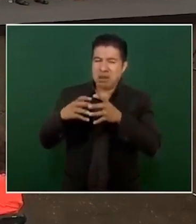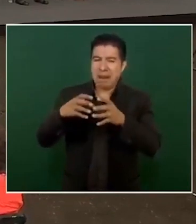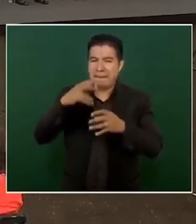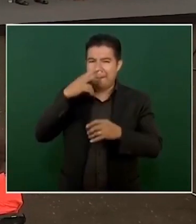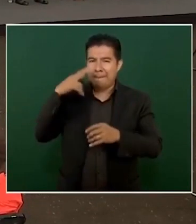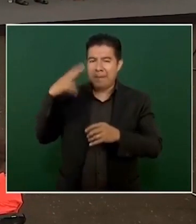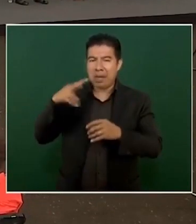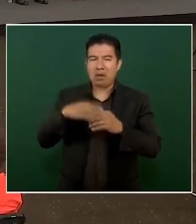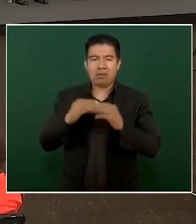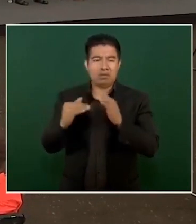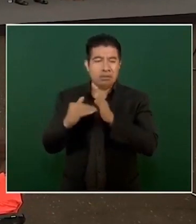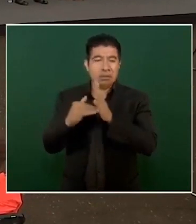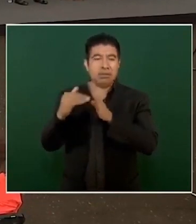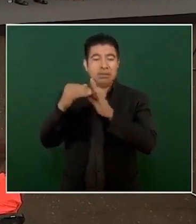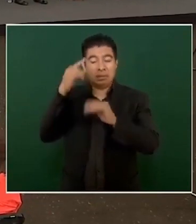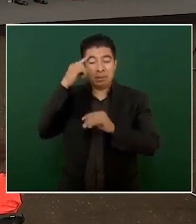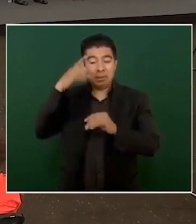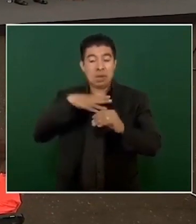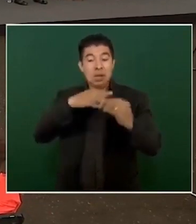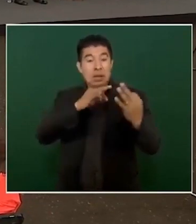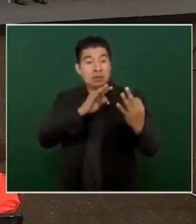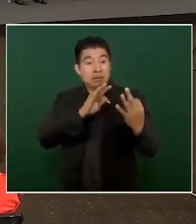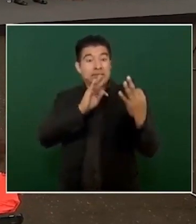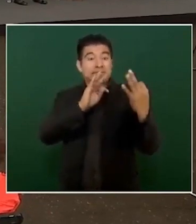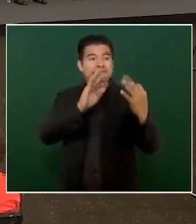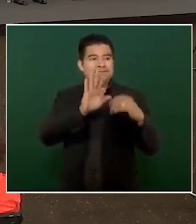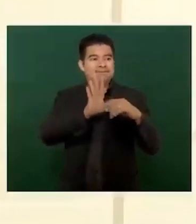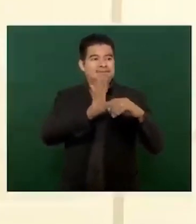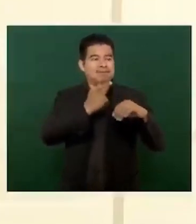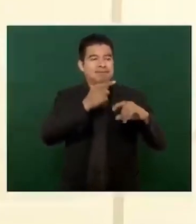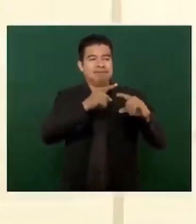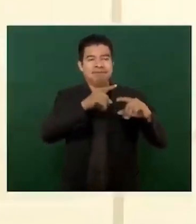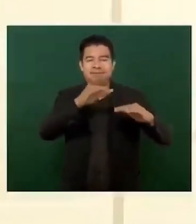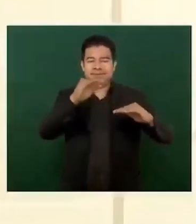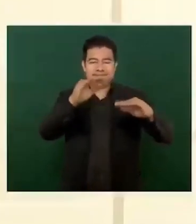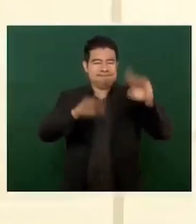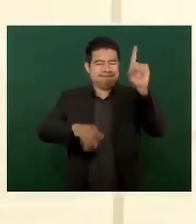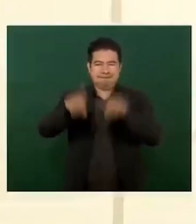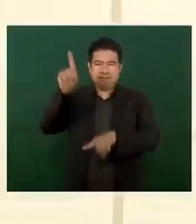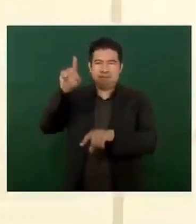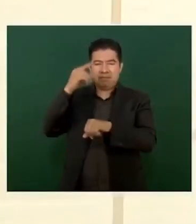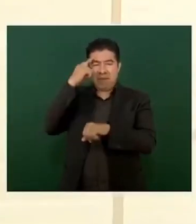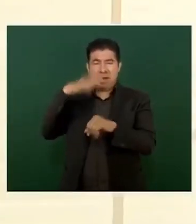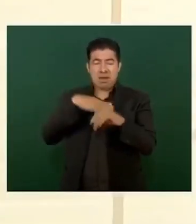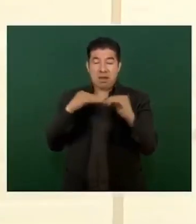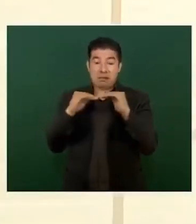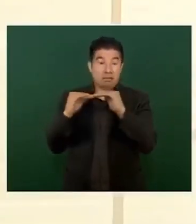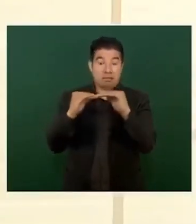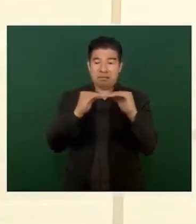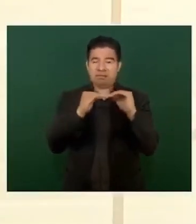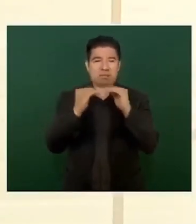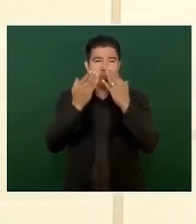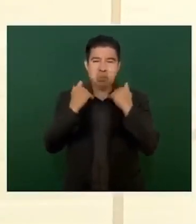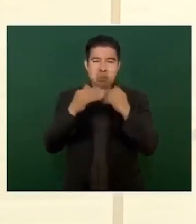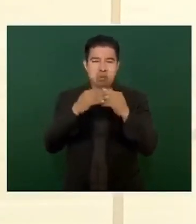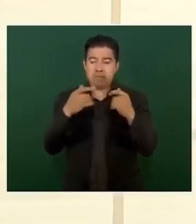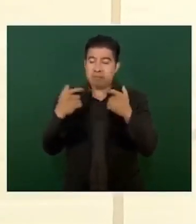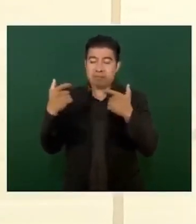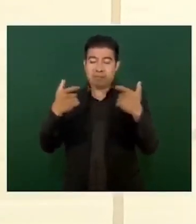Pero Bastantes Tuvieron que haberlo visto Y que Se tienen ese tipo de cosas Personas que tienen que investigar Que tienen la